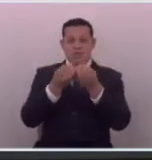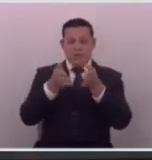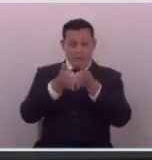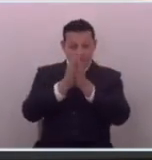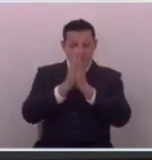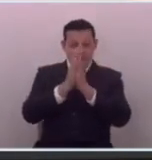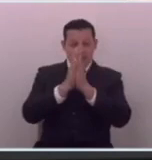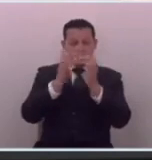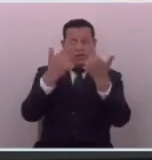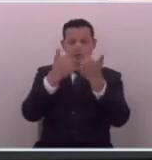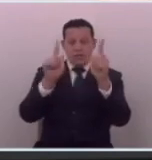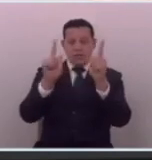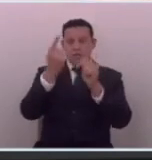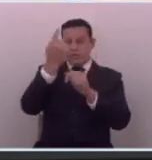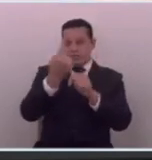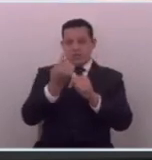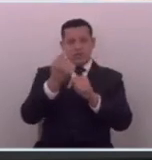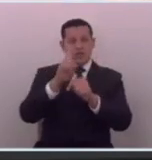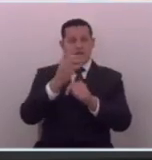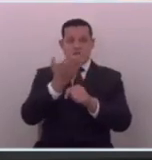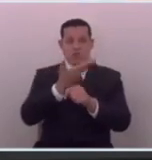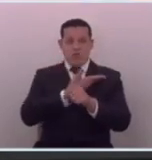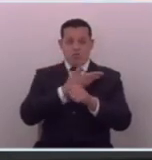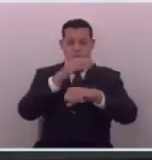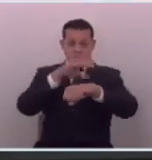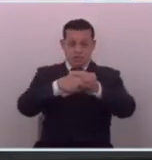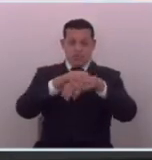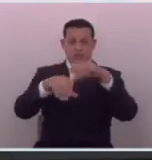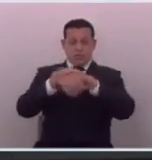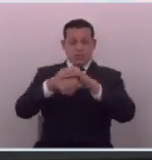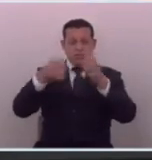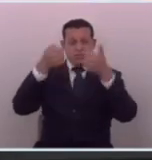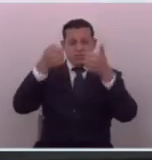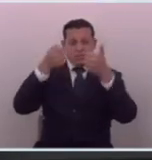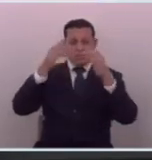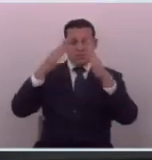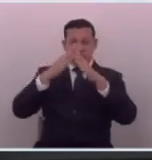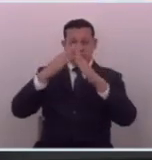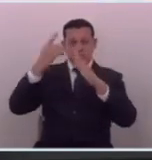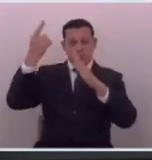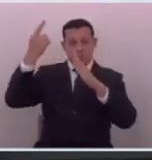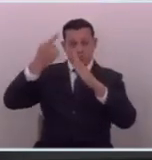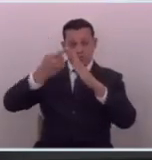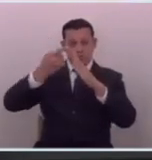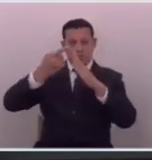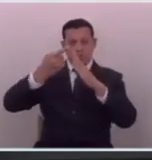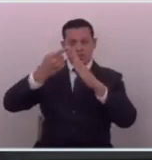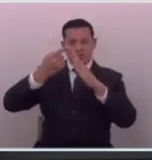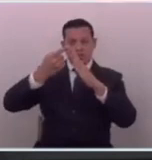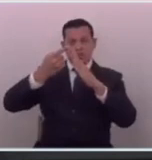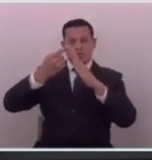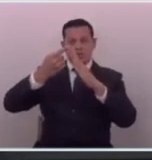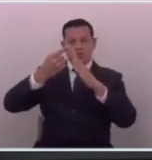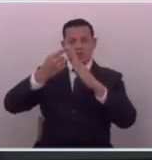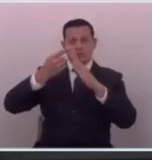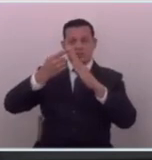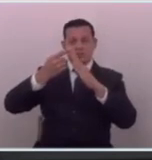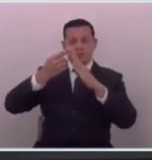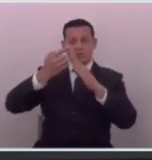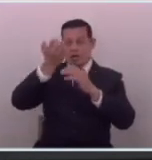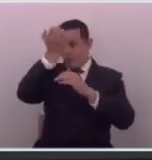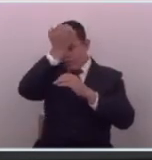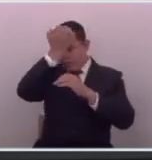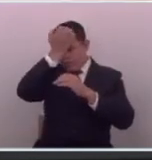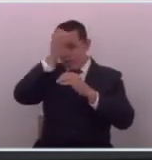pedido que se liberen a los inocentes que han sido detenidos durante el régimen de excepción en el marco de ese margen de